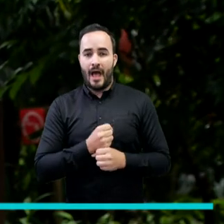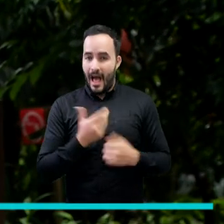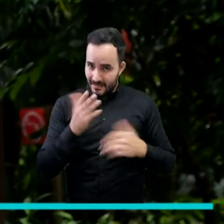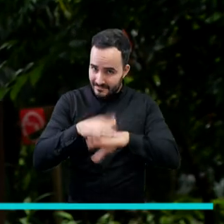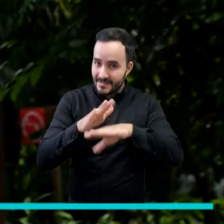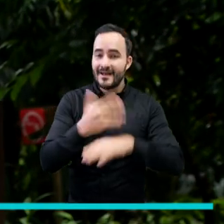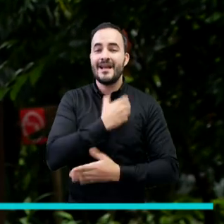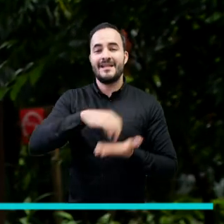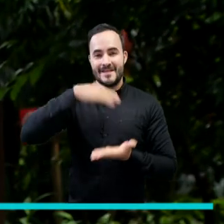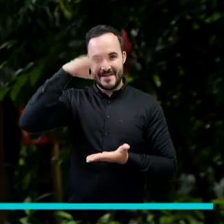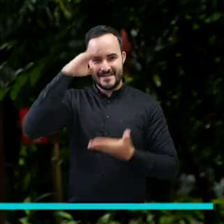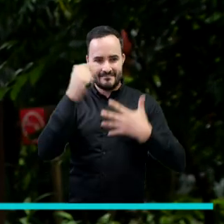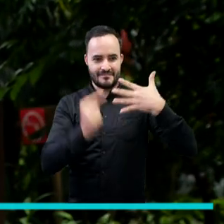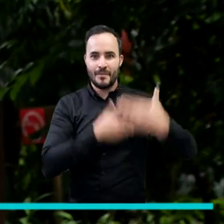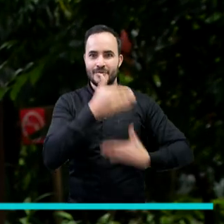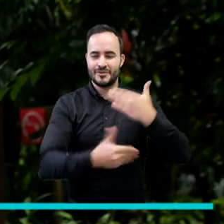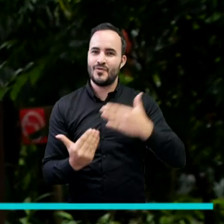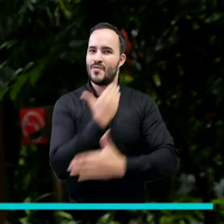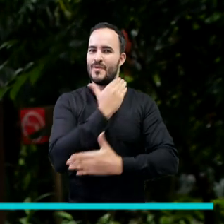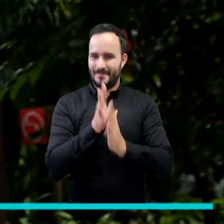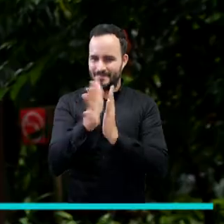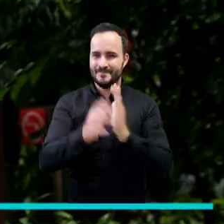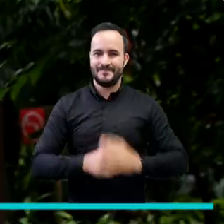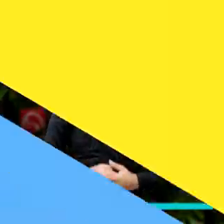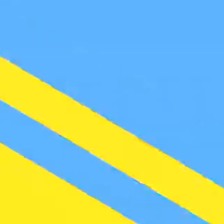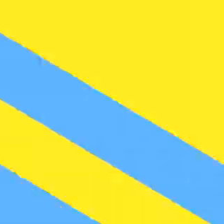alcaldía de Medellín ha habilitado un nuevo canal para hacerlo.